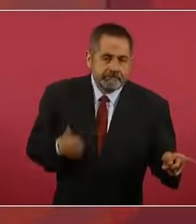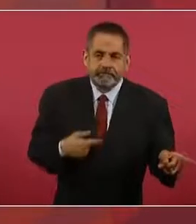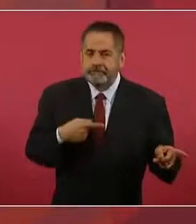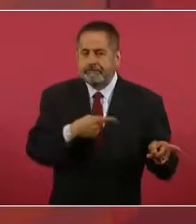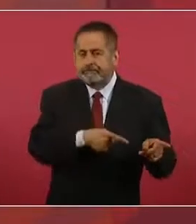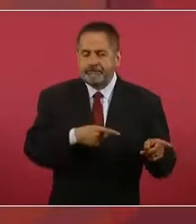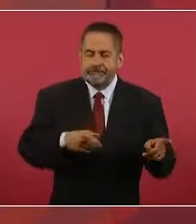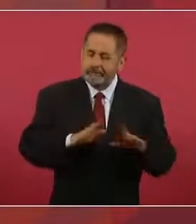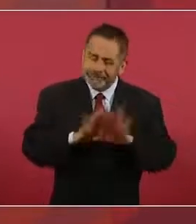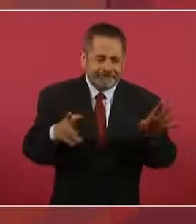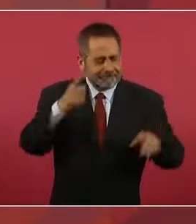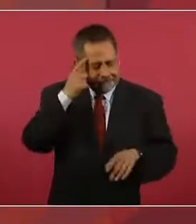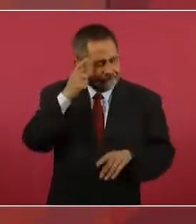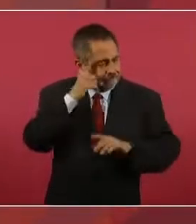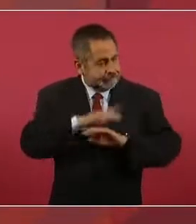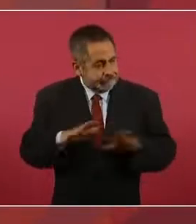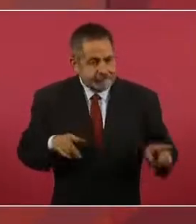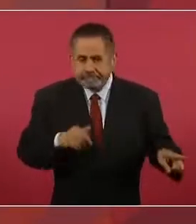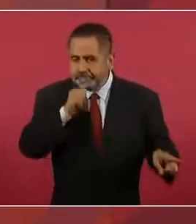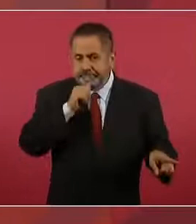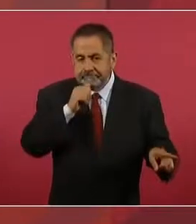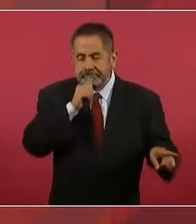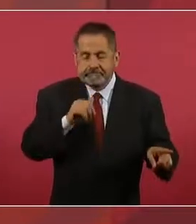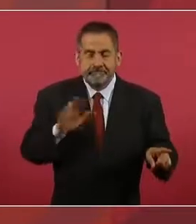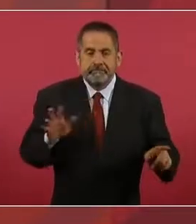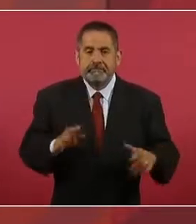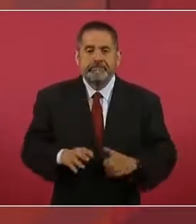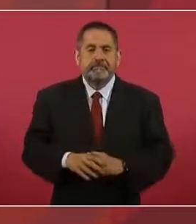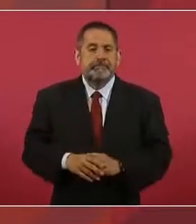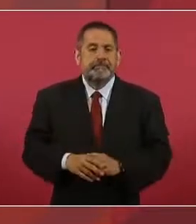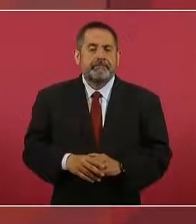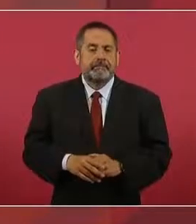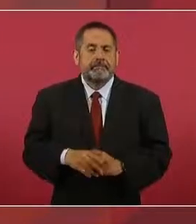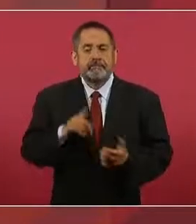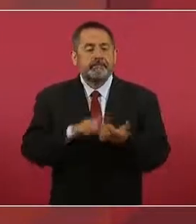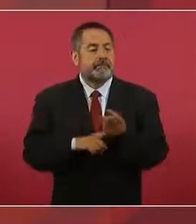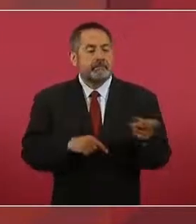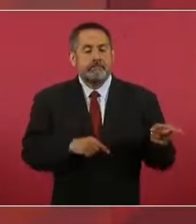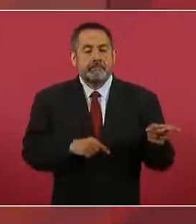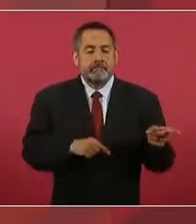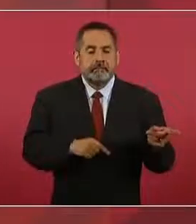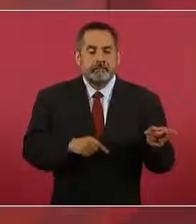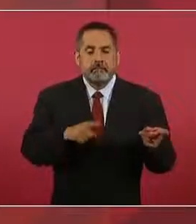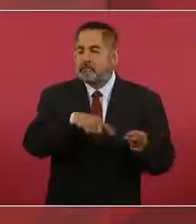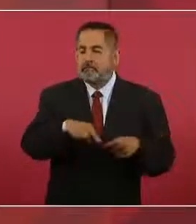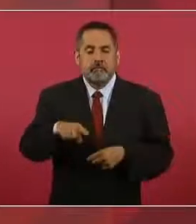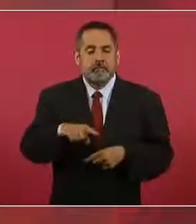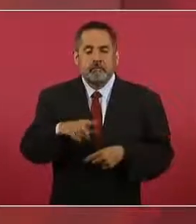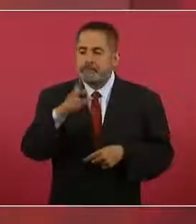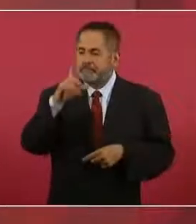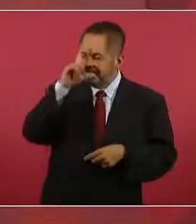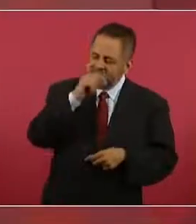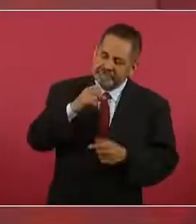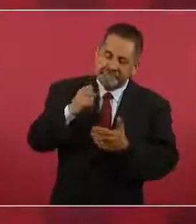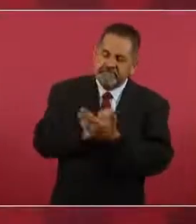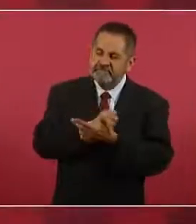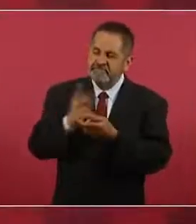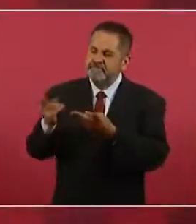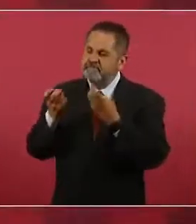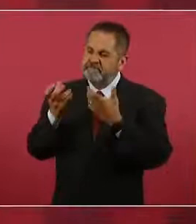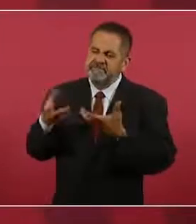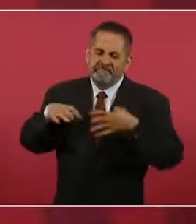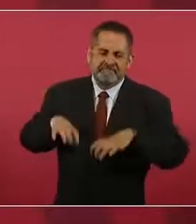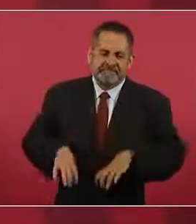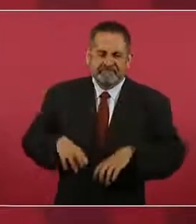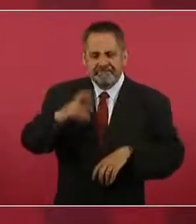superan, de que no pudieron atracar con